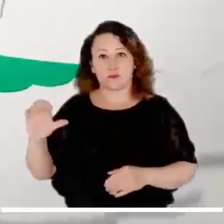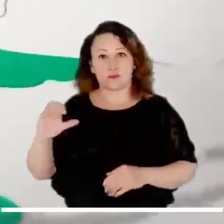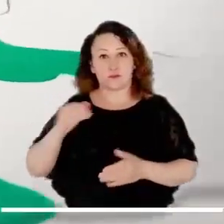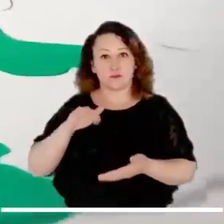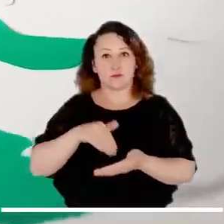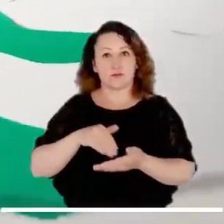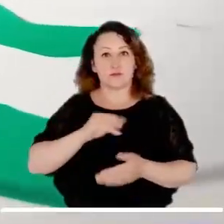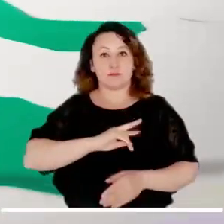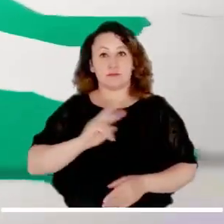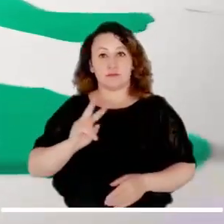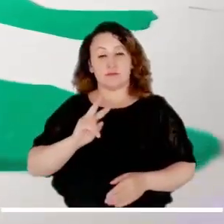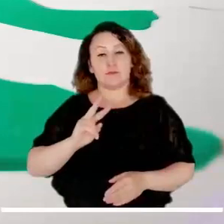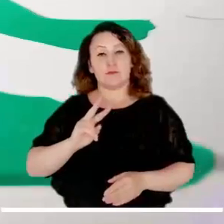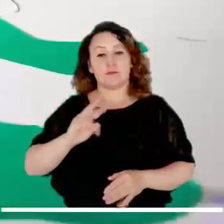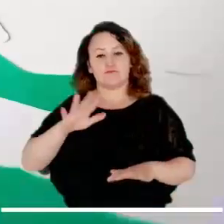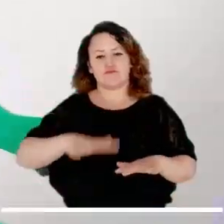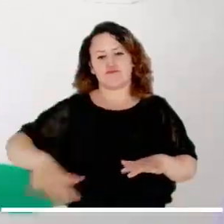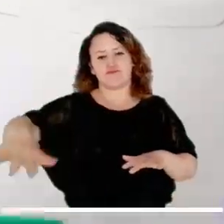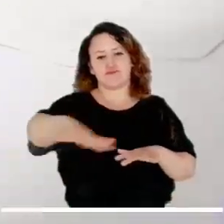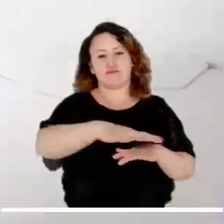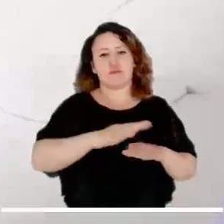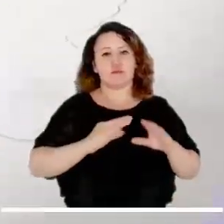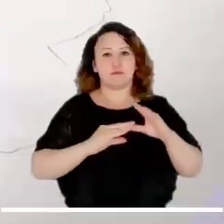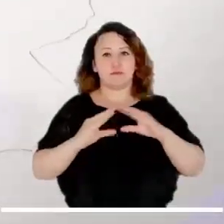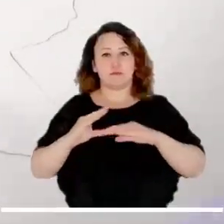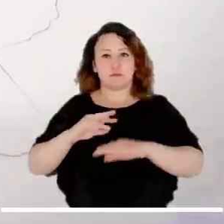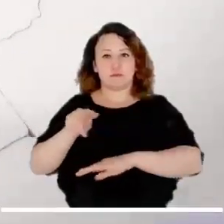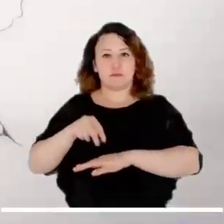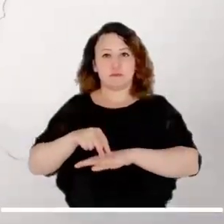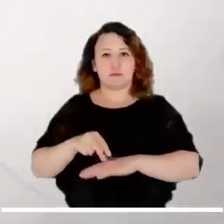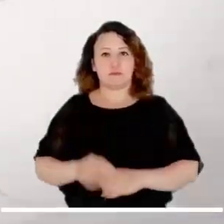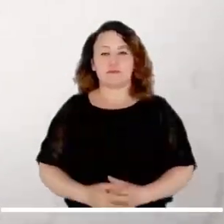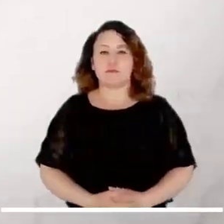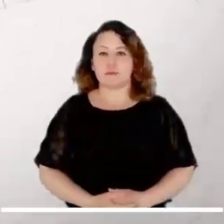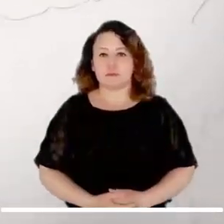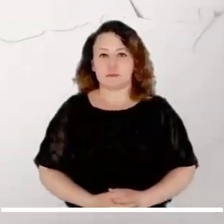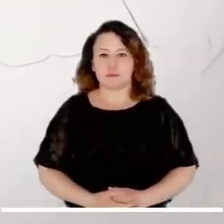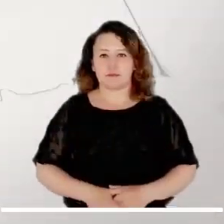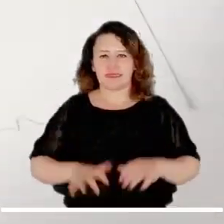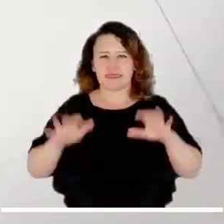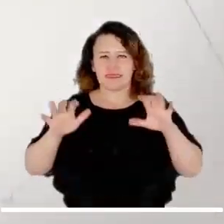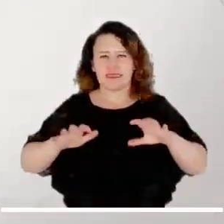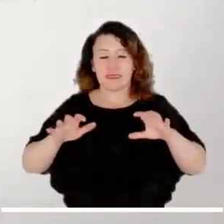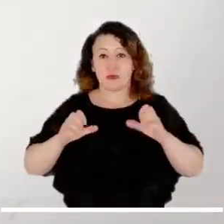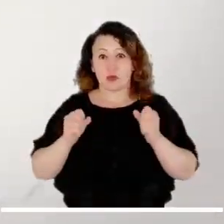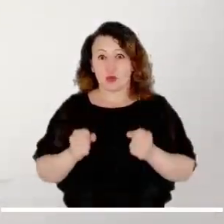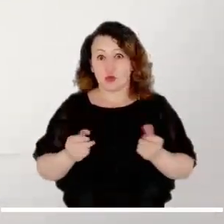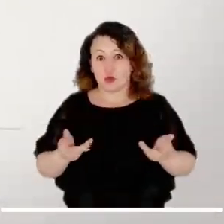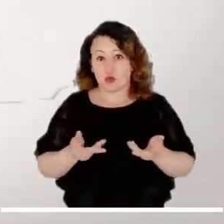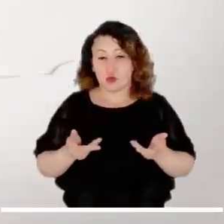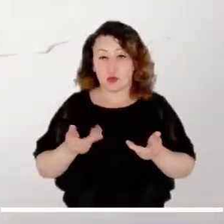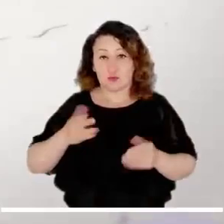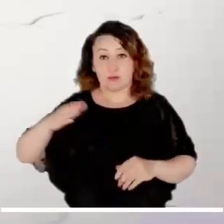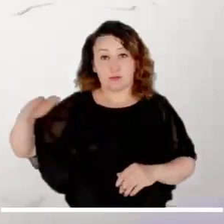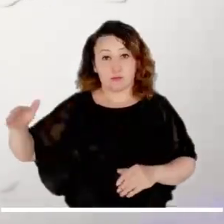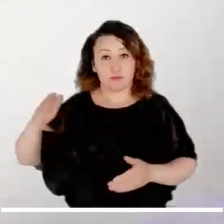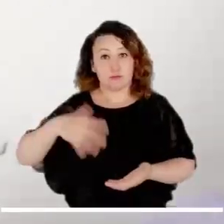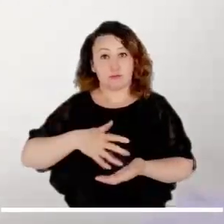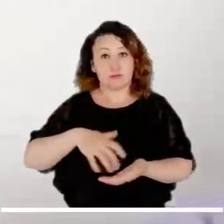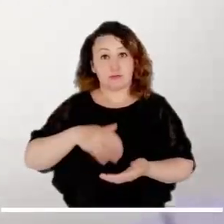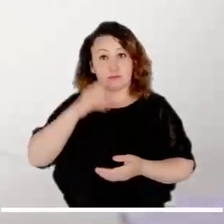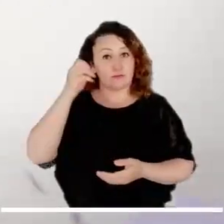Occidente y centro de Valle del Cauca y amplios sectores de Cauca y Nariño. Lluvias fuertes tendremos en Antioquia,